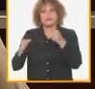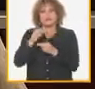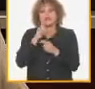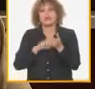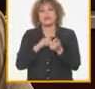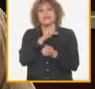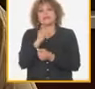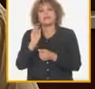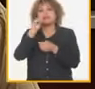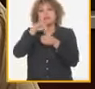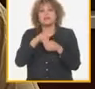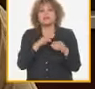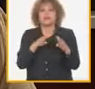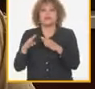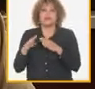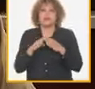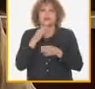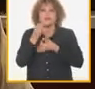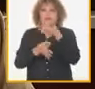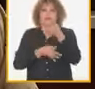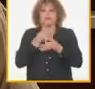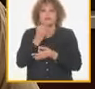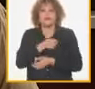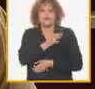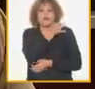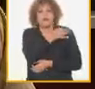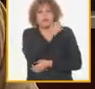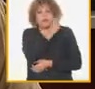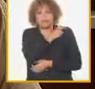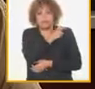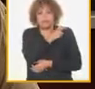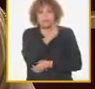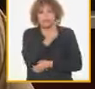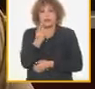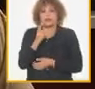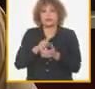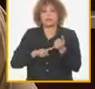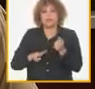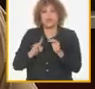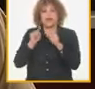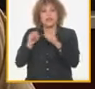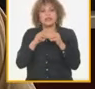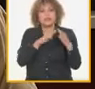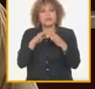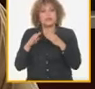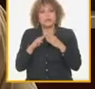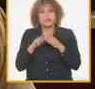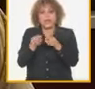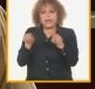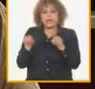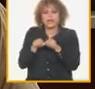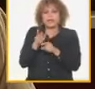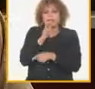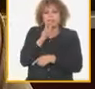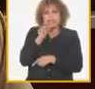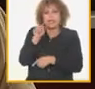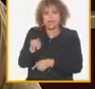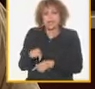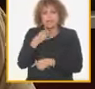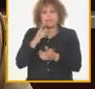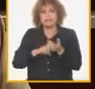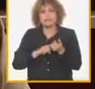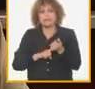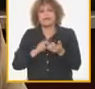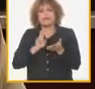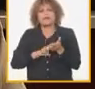partido allí como ha dicho el comandante Ramiro varias veces en cada una de nuestras provincias allí donde vivimos todos en la cuadra donde hay un militante del partido un militante de la